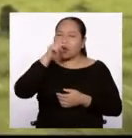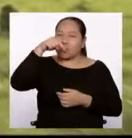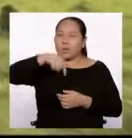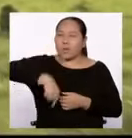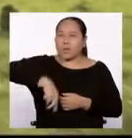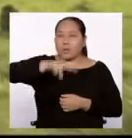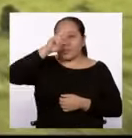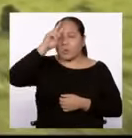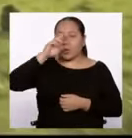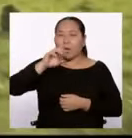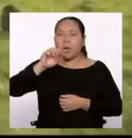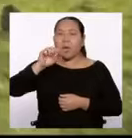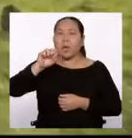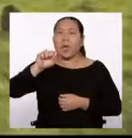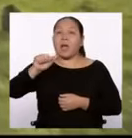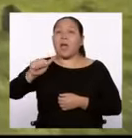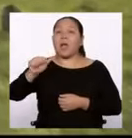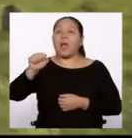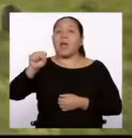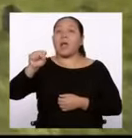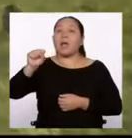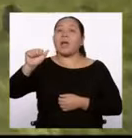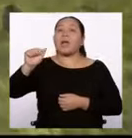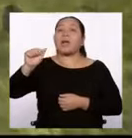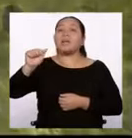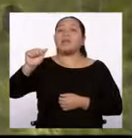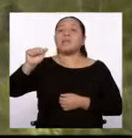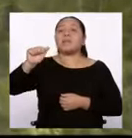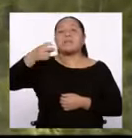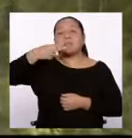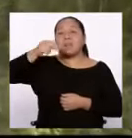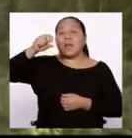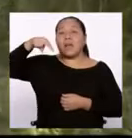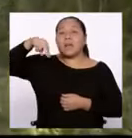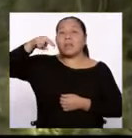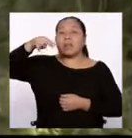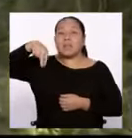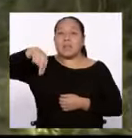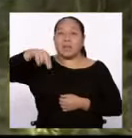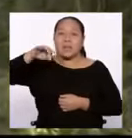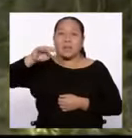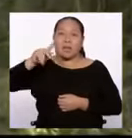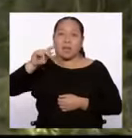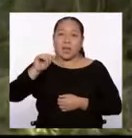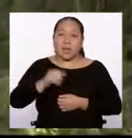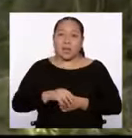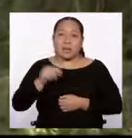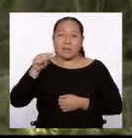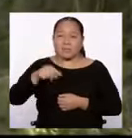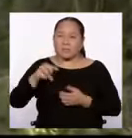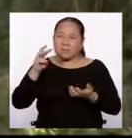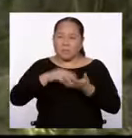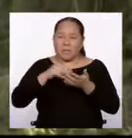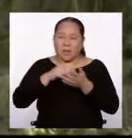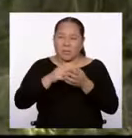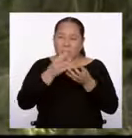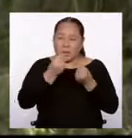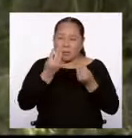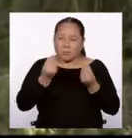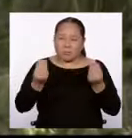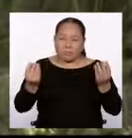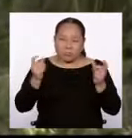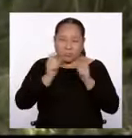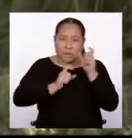Los Ayaninka constituyen la comunidad amazónica más numerosa del Perú.